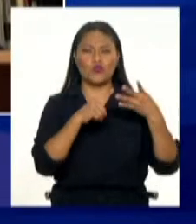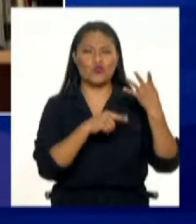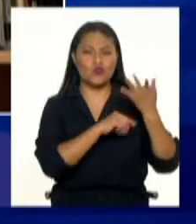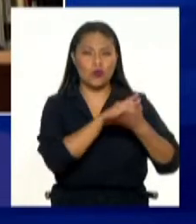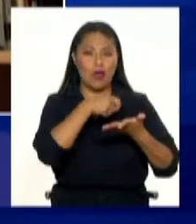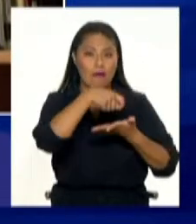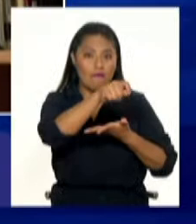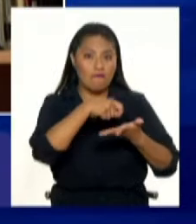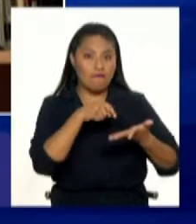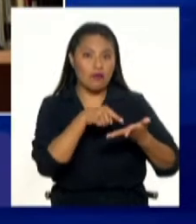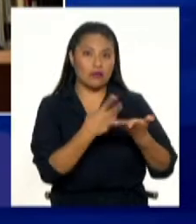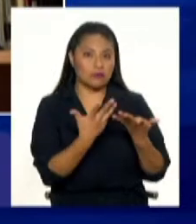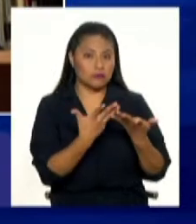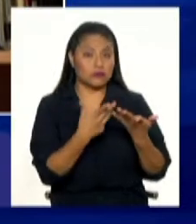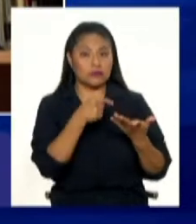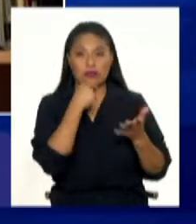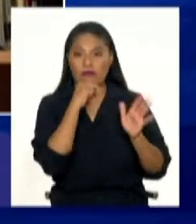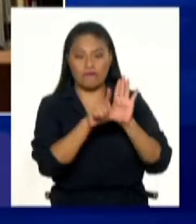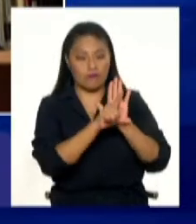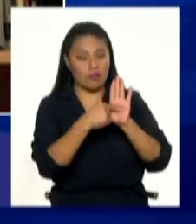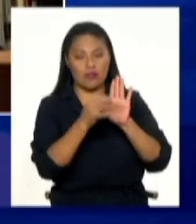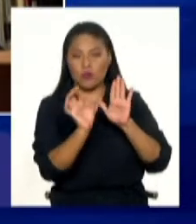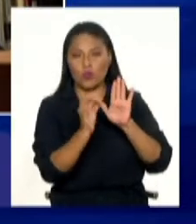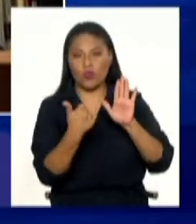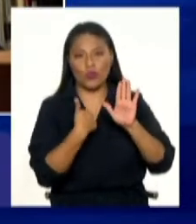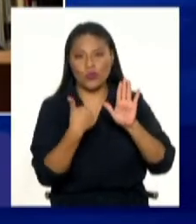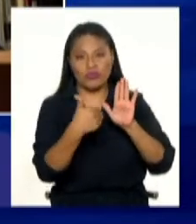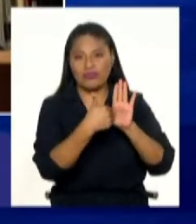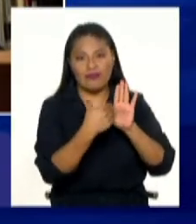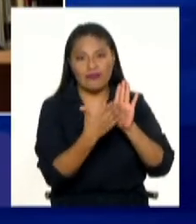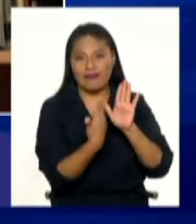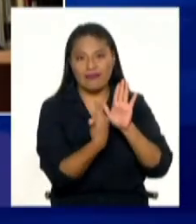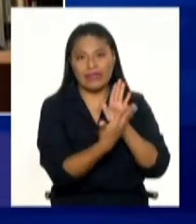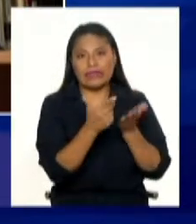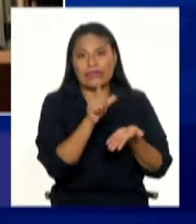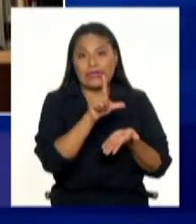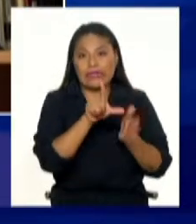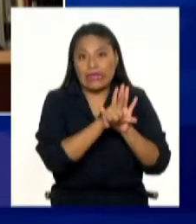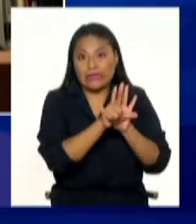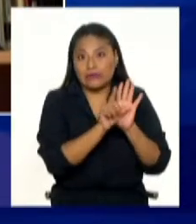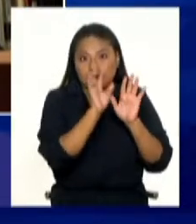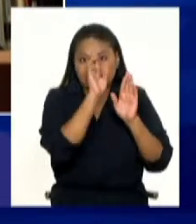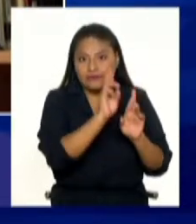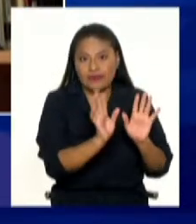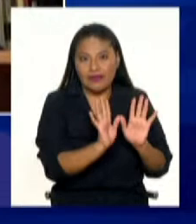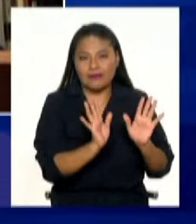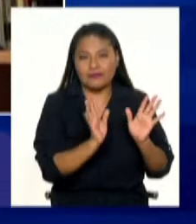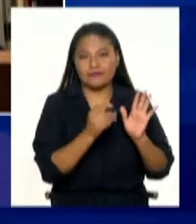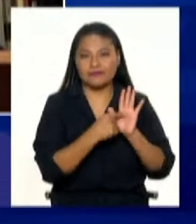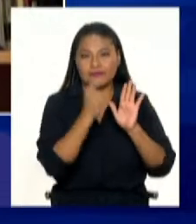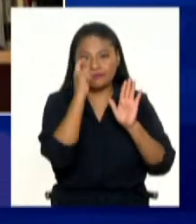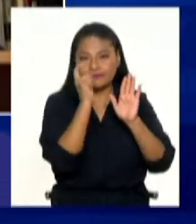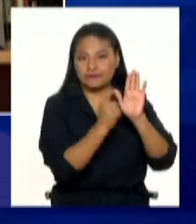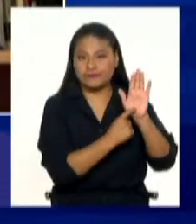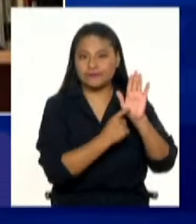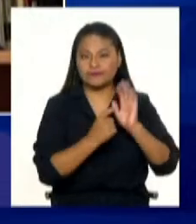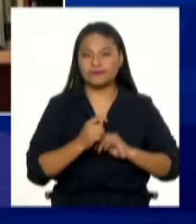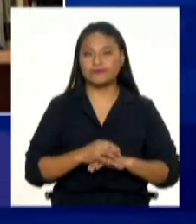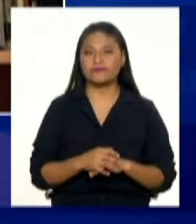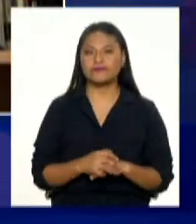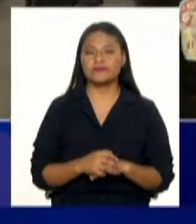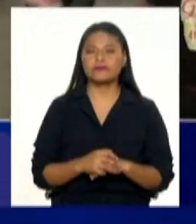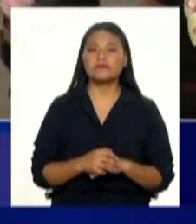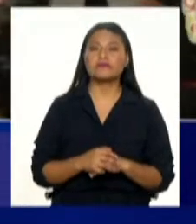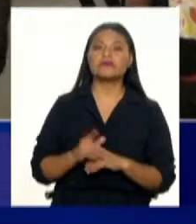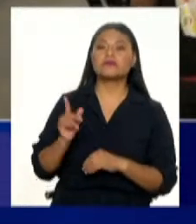implica una situación, una relación que no es reconocida por la ley, ¿no? Ahora, en